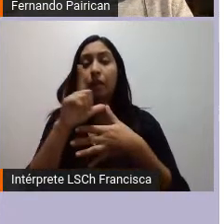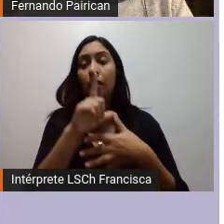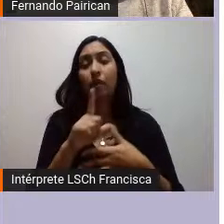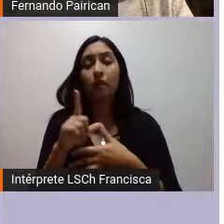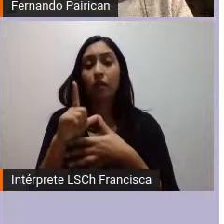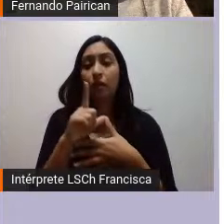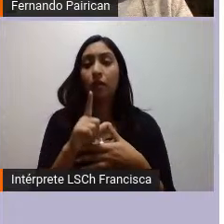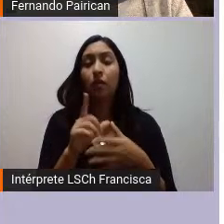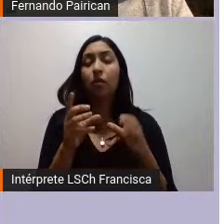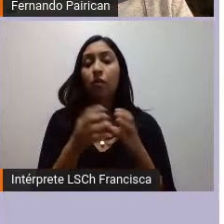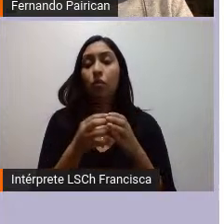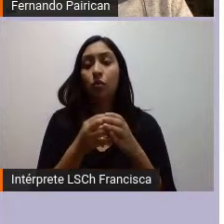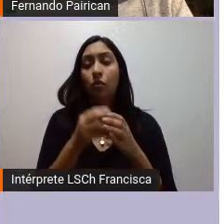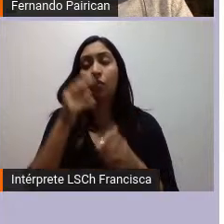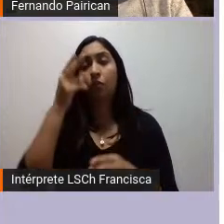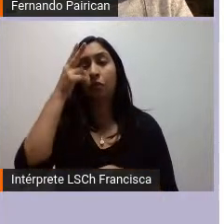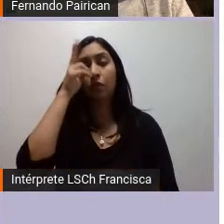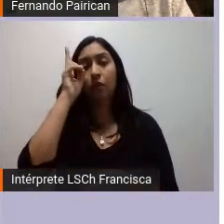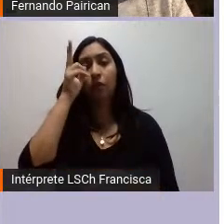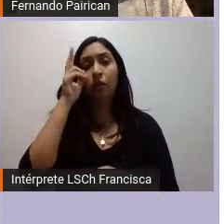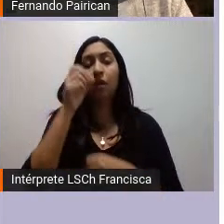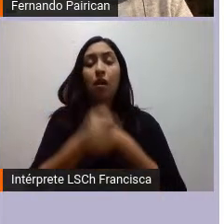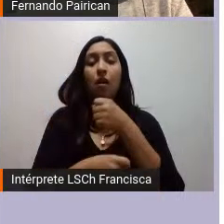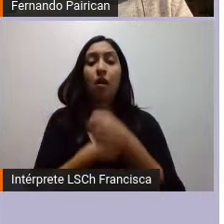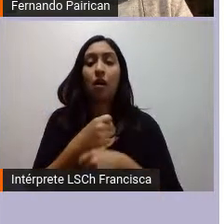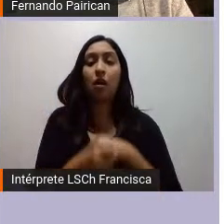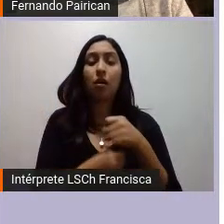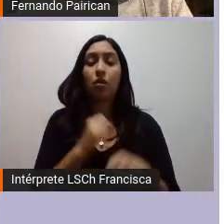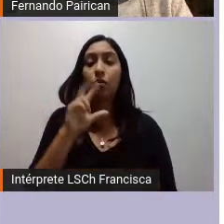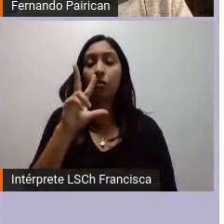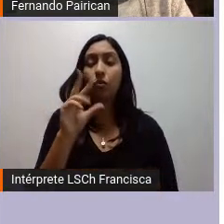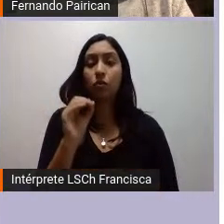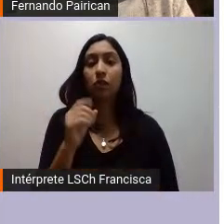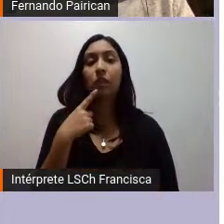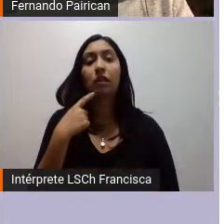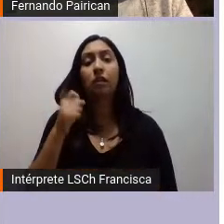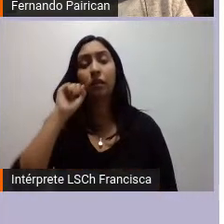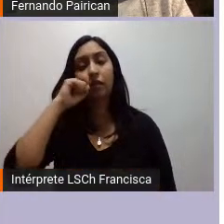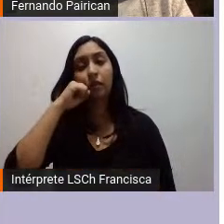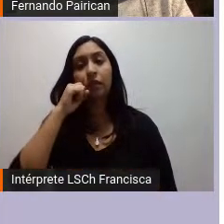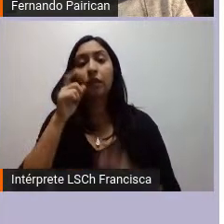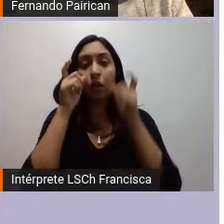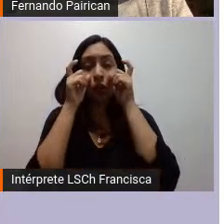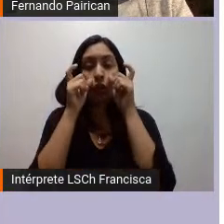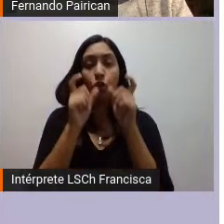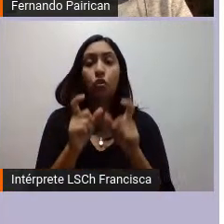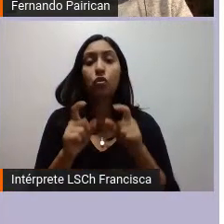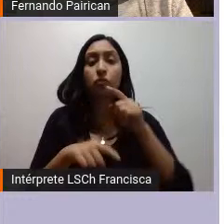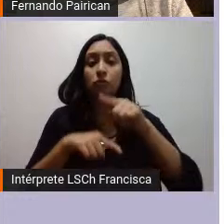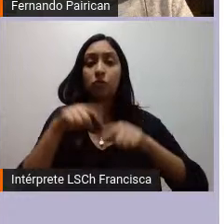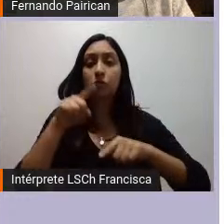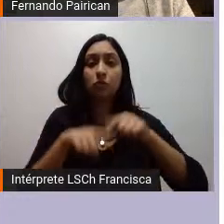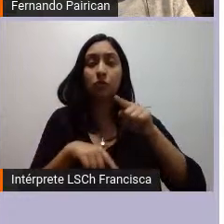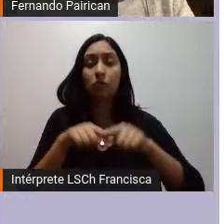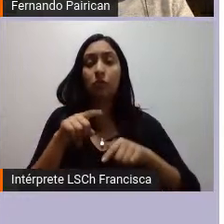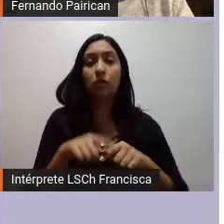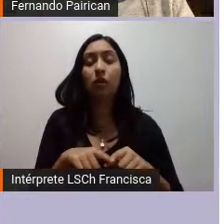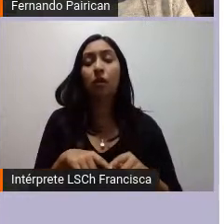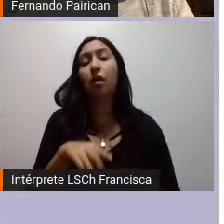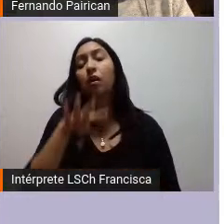en la década de los 80 y es el concepto de control territorial que hace uso el movimiento